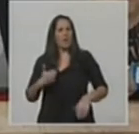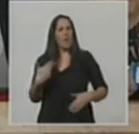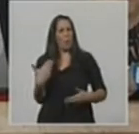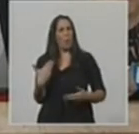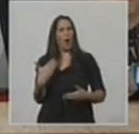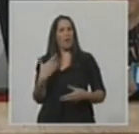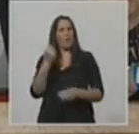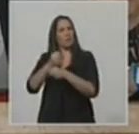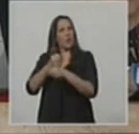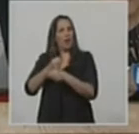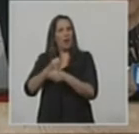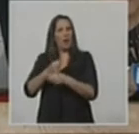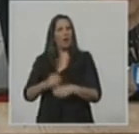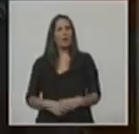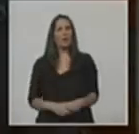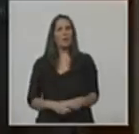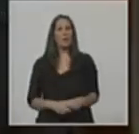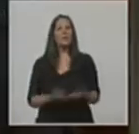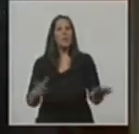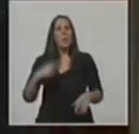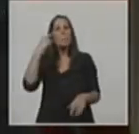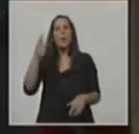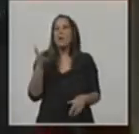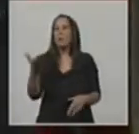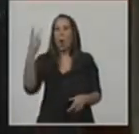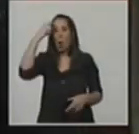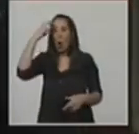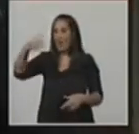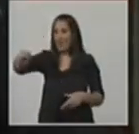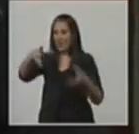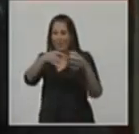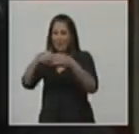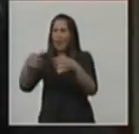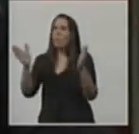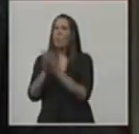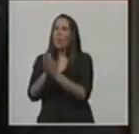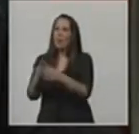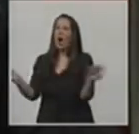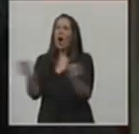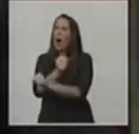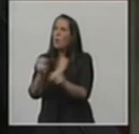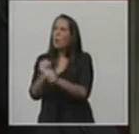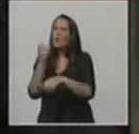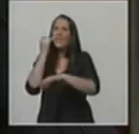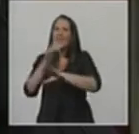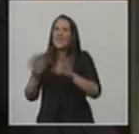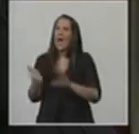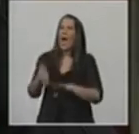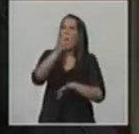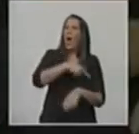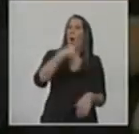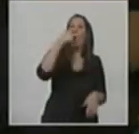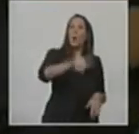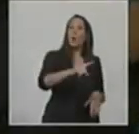sentido, les pido a este congreso que apruebe lo antes posible los compromisos que asumimos en la última cumbre de cambio